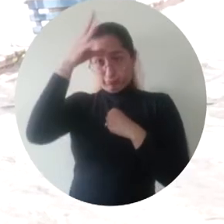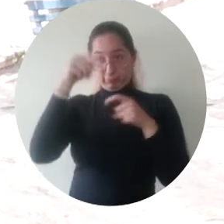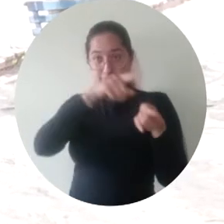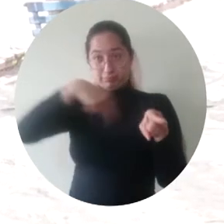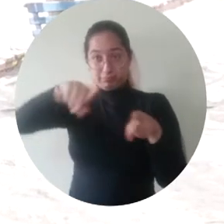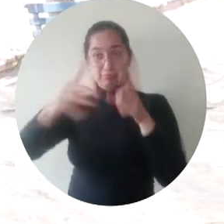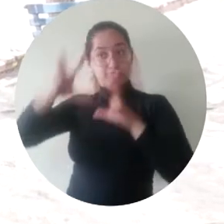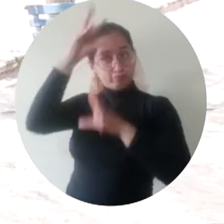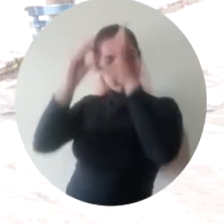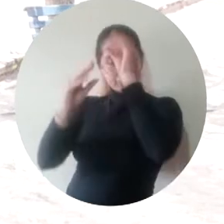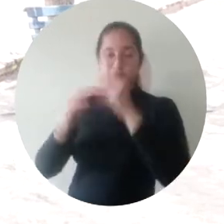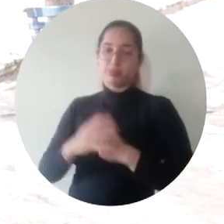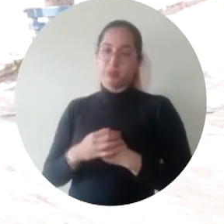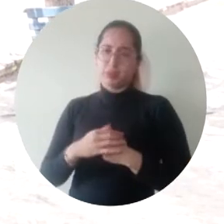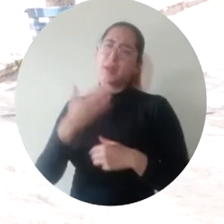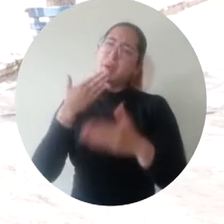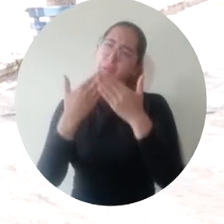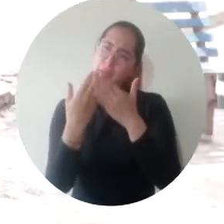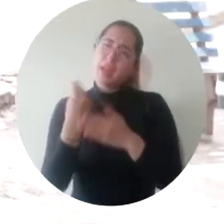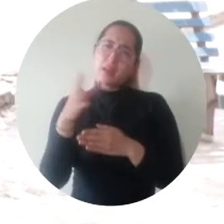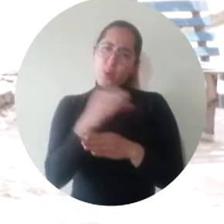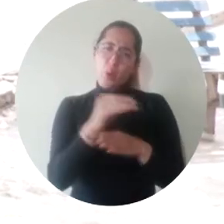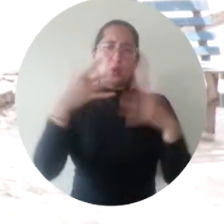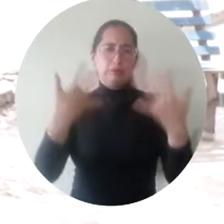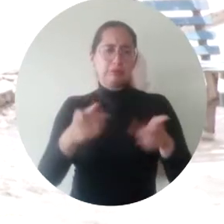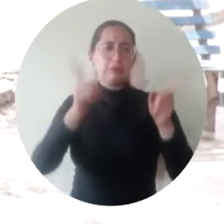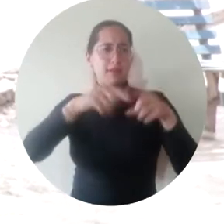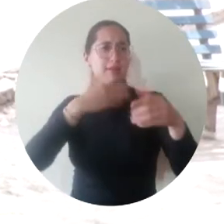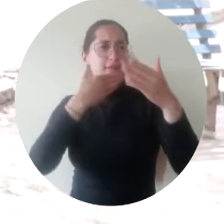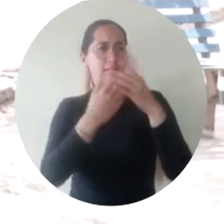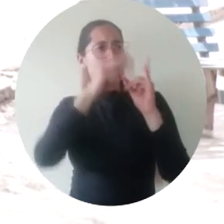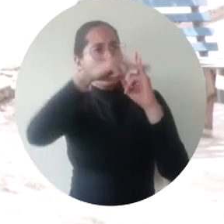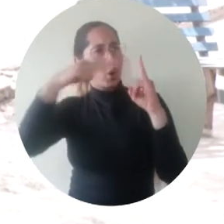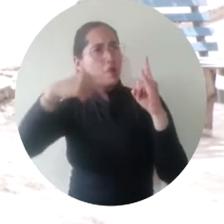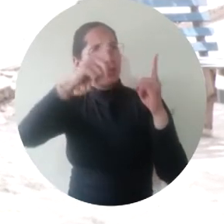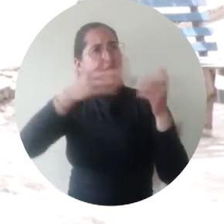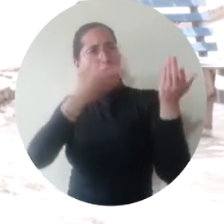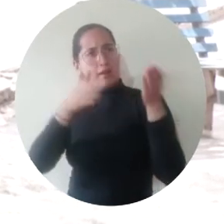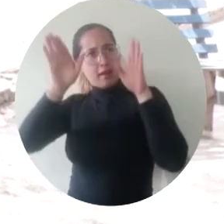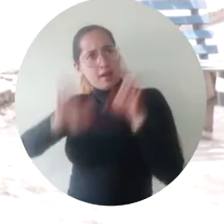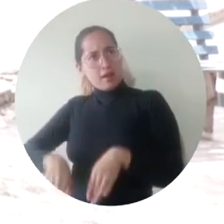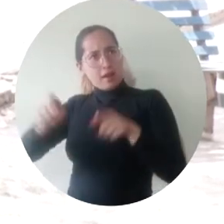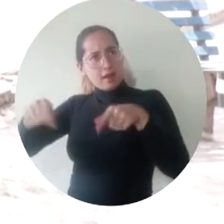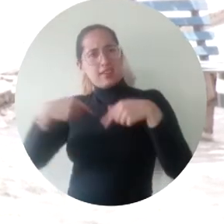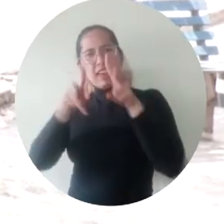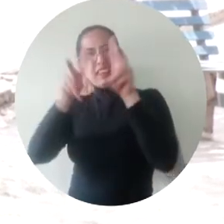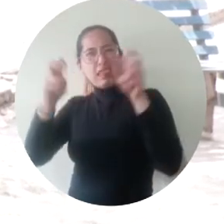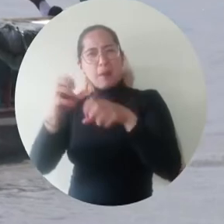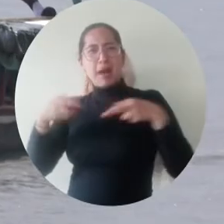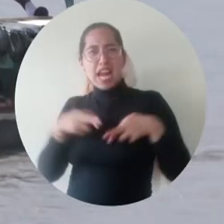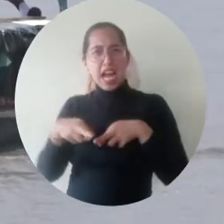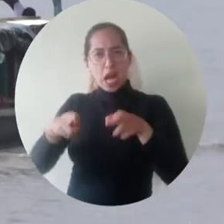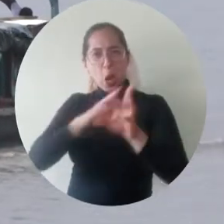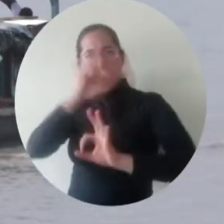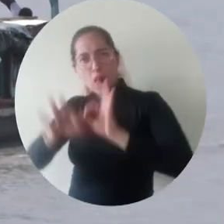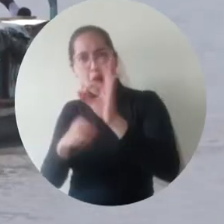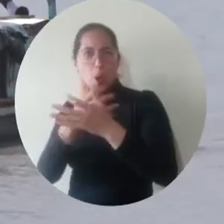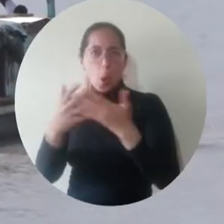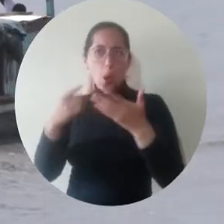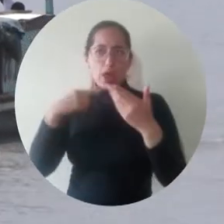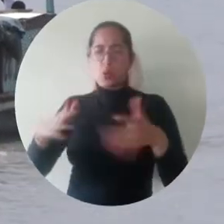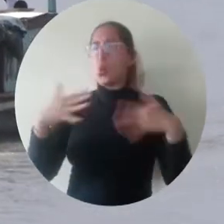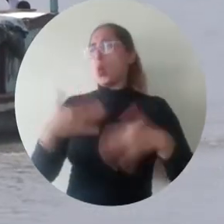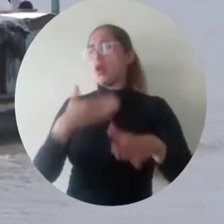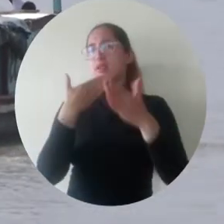a la Universidad de Magdalena, por Magdalena y a todos los estamentos que se unieron para traer la Cátedra del Río acá a nuestra querida